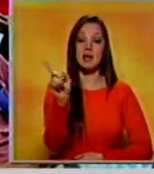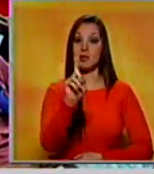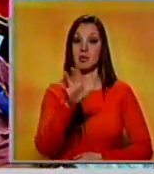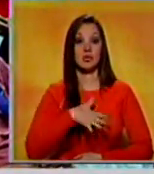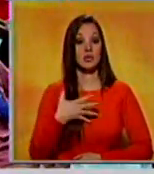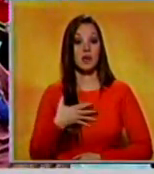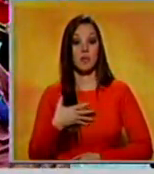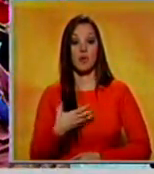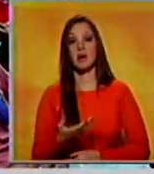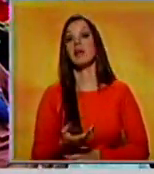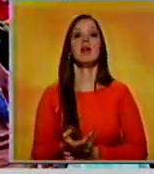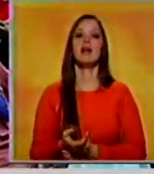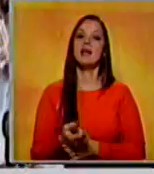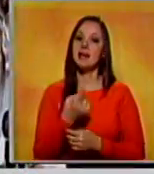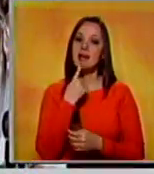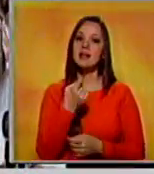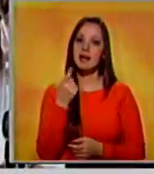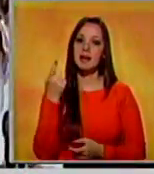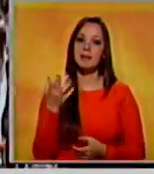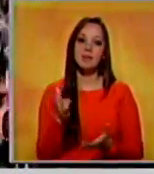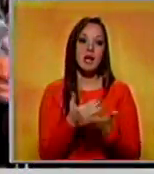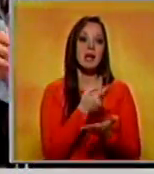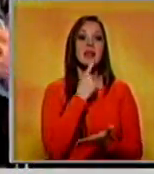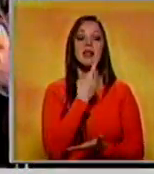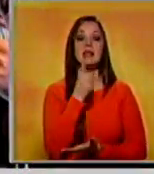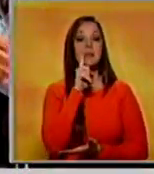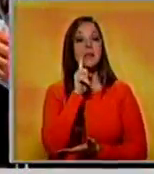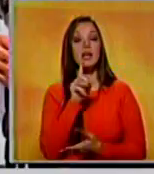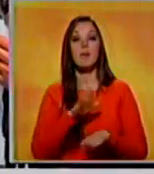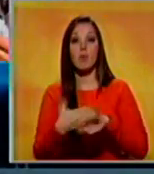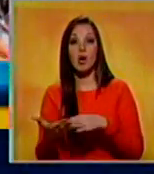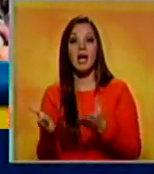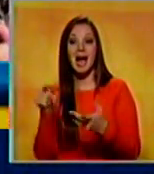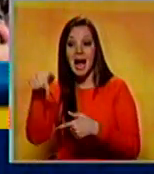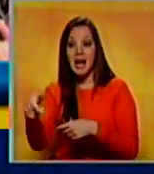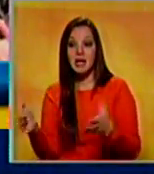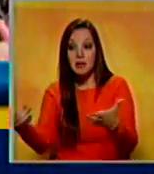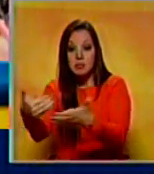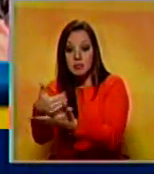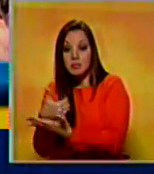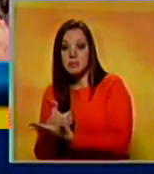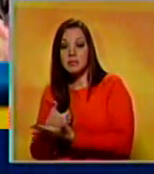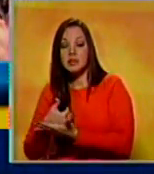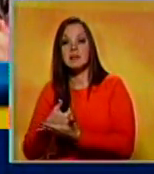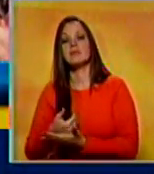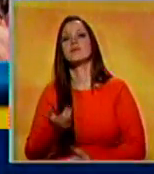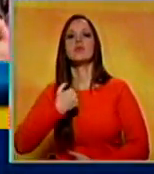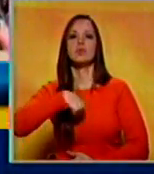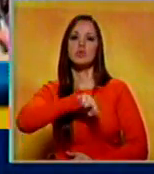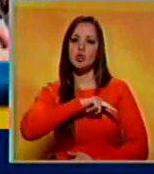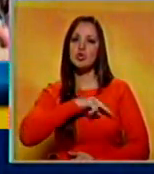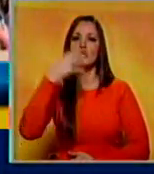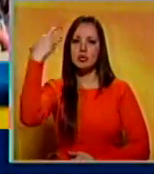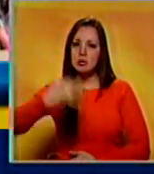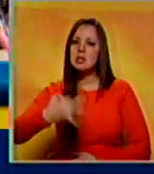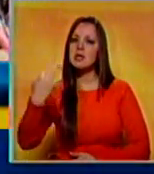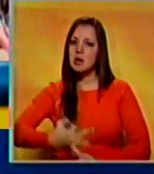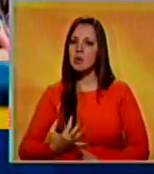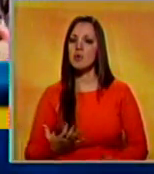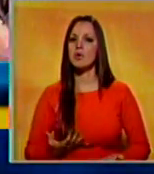existe contrabando de extracción y acaparamiento. Nosotros estamos absolutamente seguros,